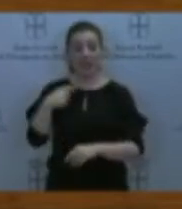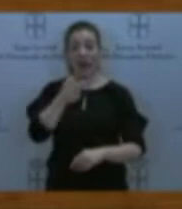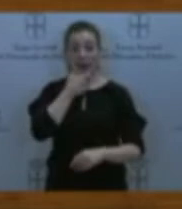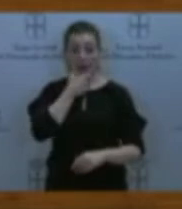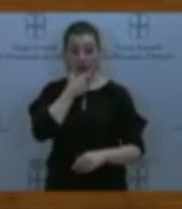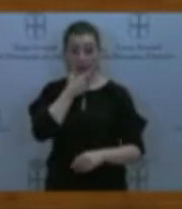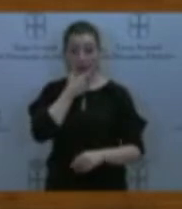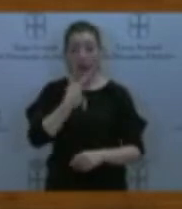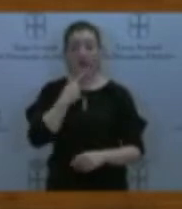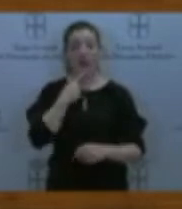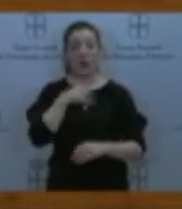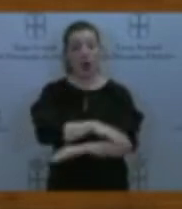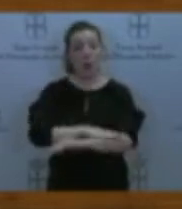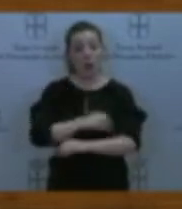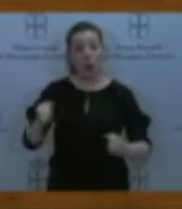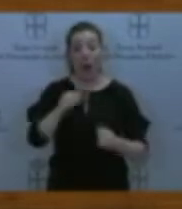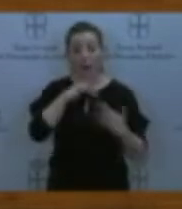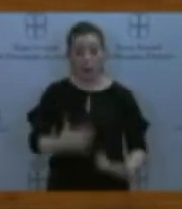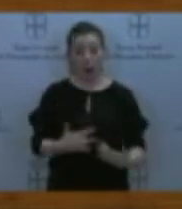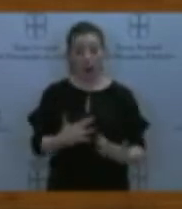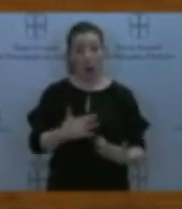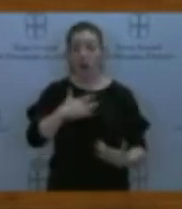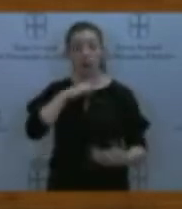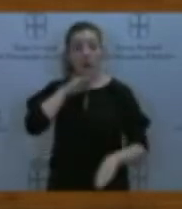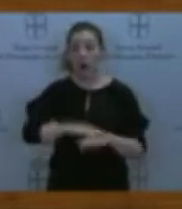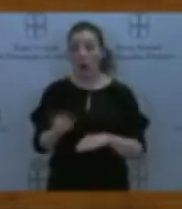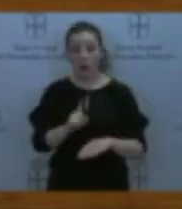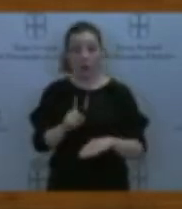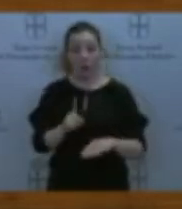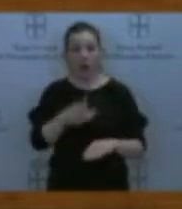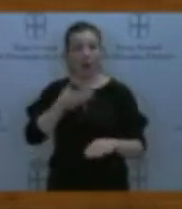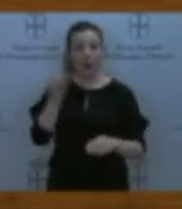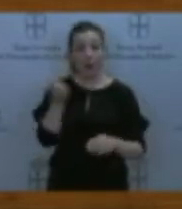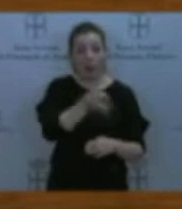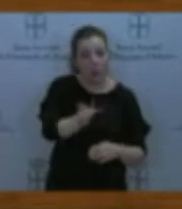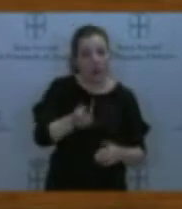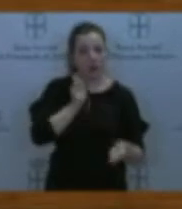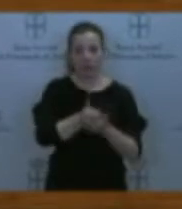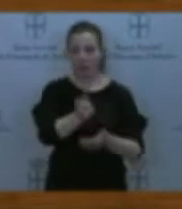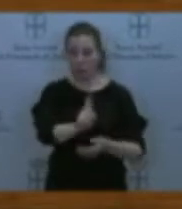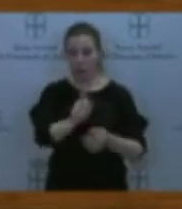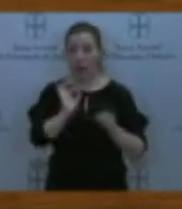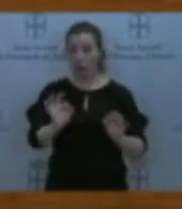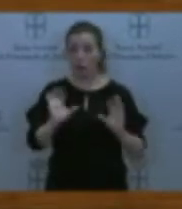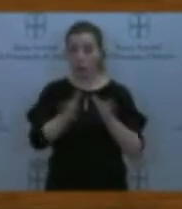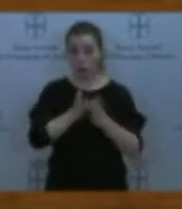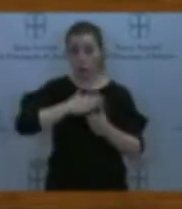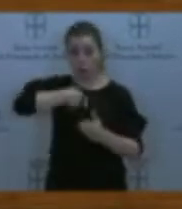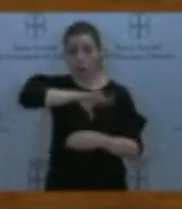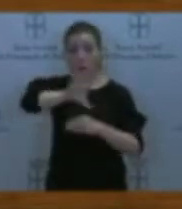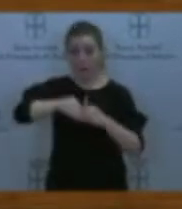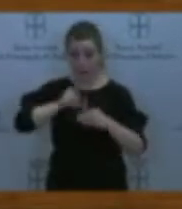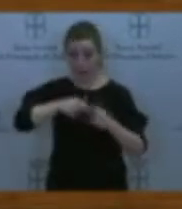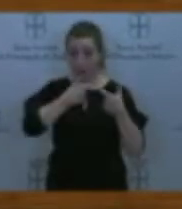actual incumple su parte del trato negándose a pagar lo que debe. Nuestro grupo enmendó también este apartado para que sus efectos